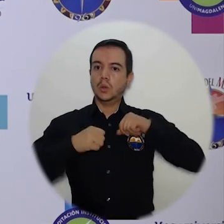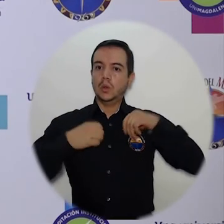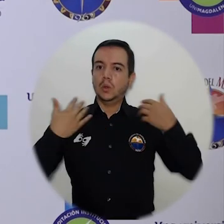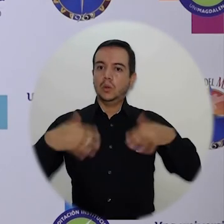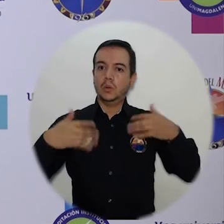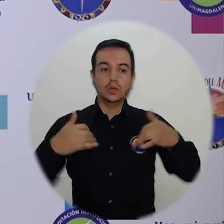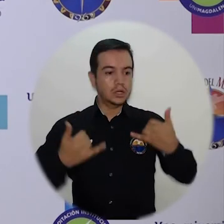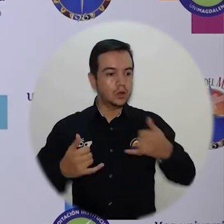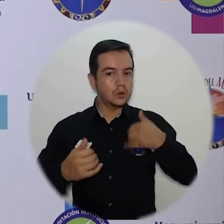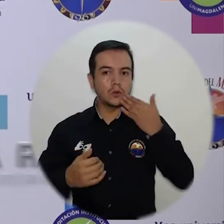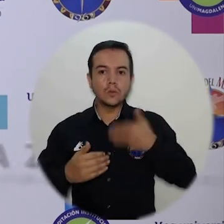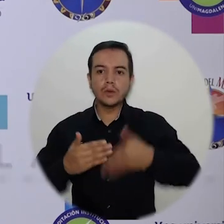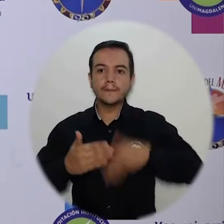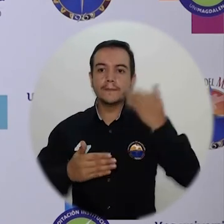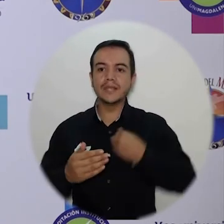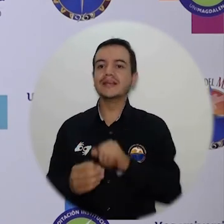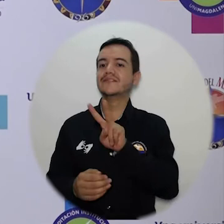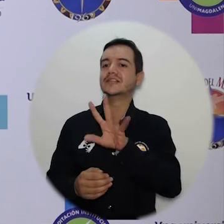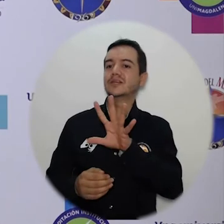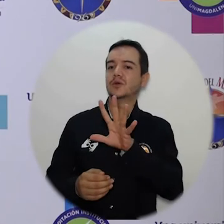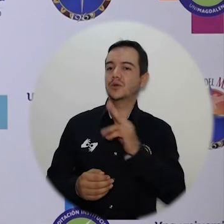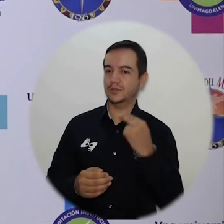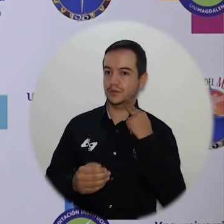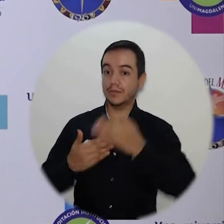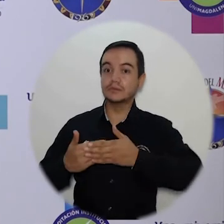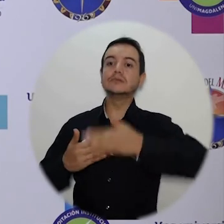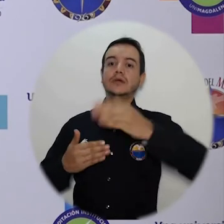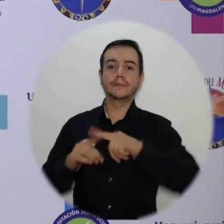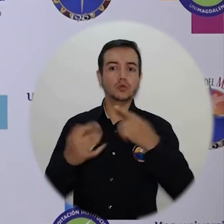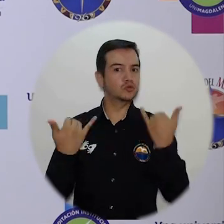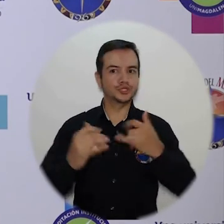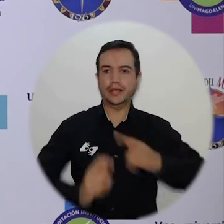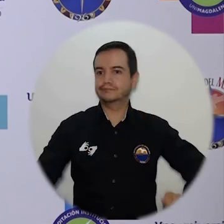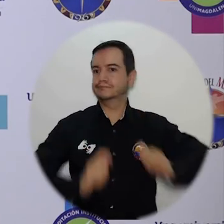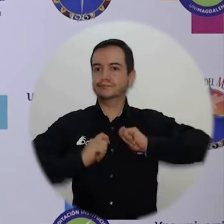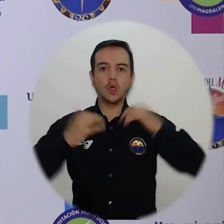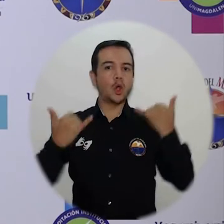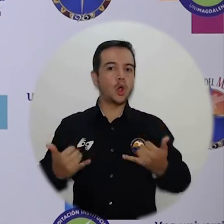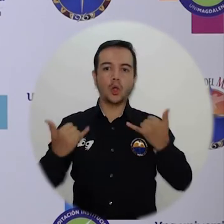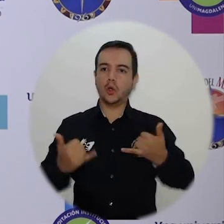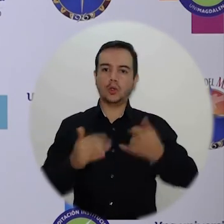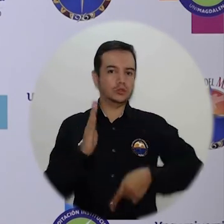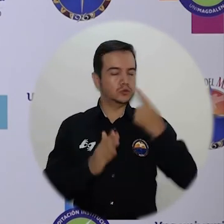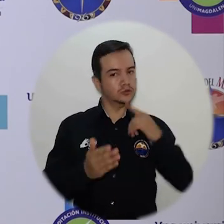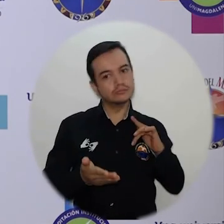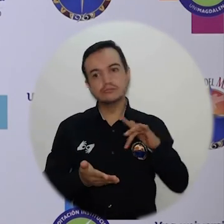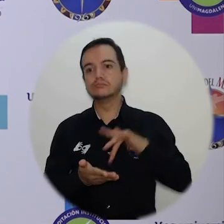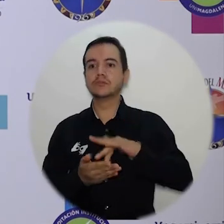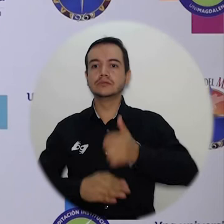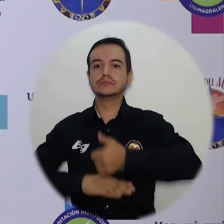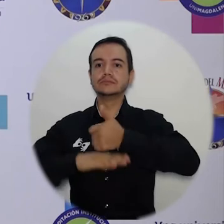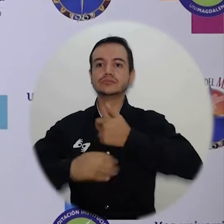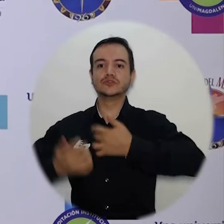partir del próximo 25 de noviembre, pero que en este caso ya estoy asumiendo desde hoy que he vuelto a retomar mis funciones al frente de la